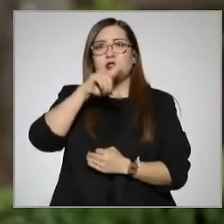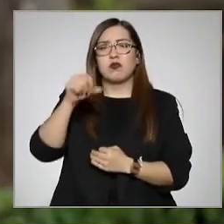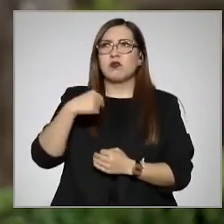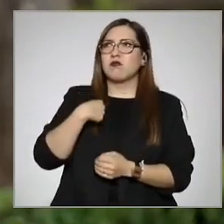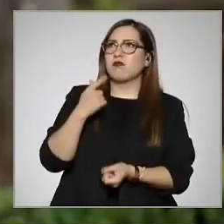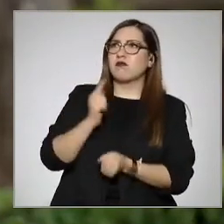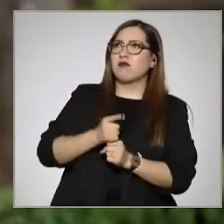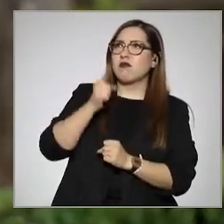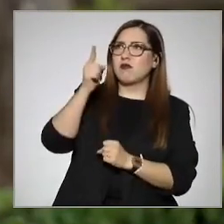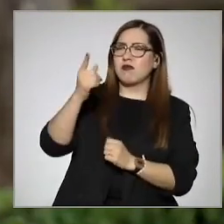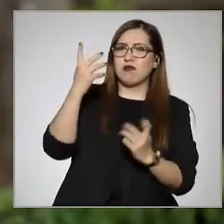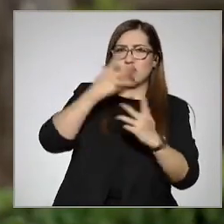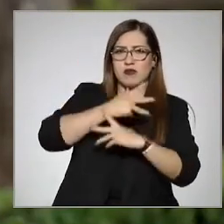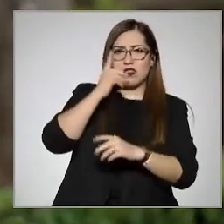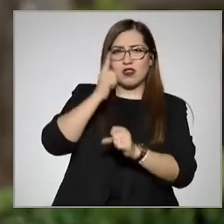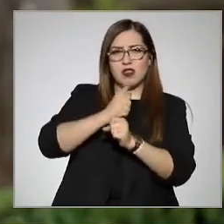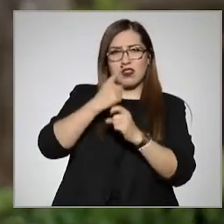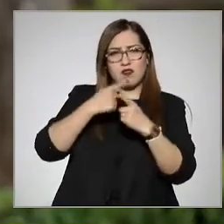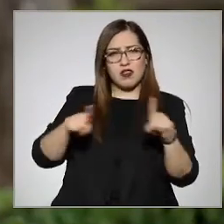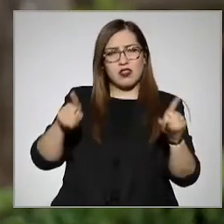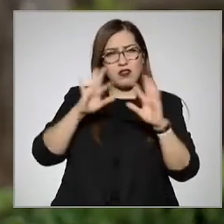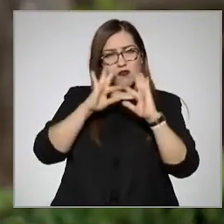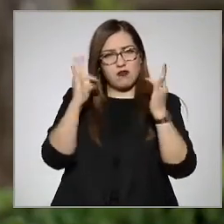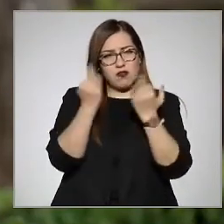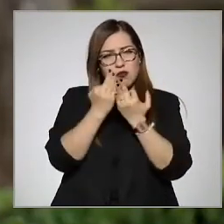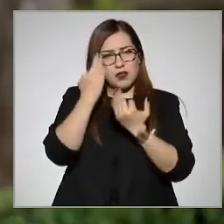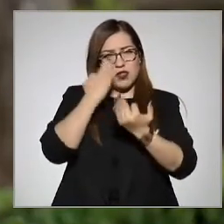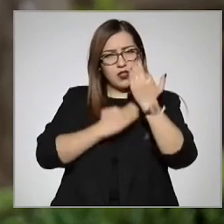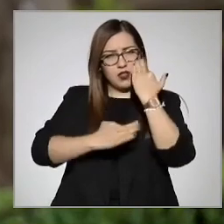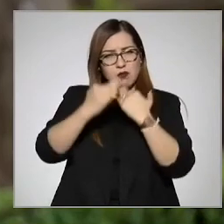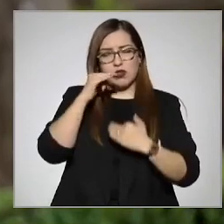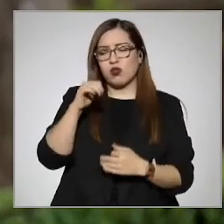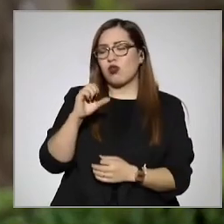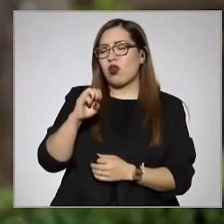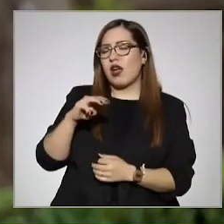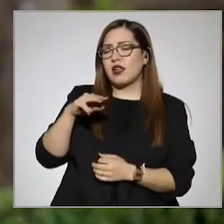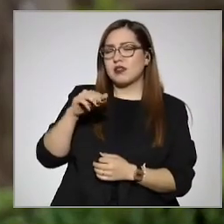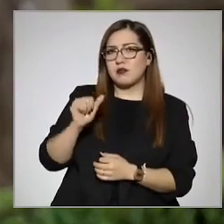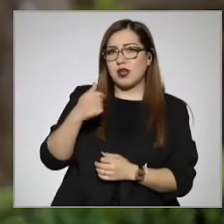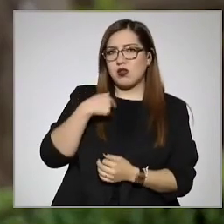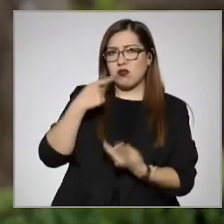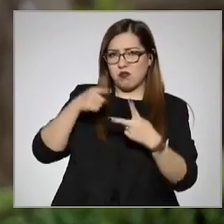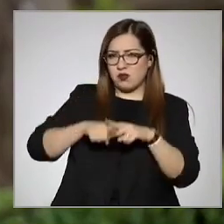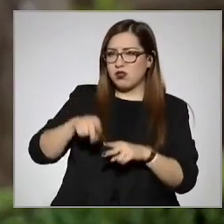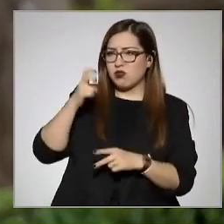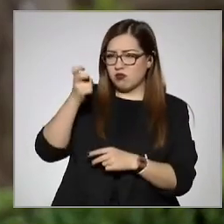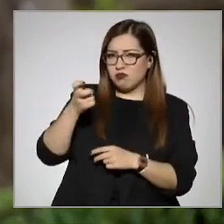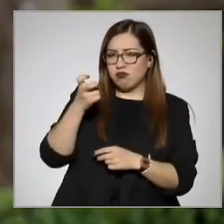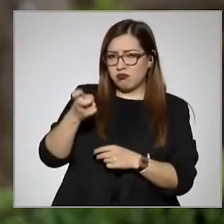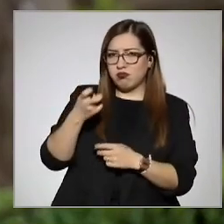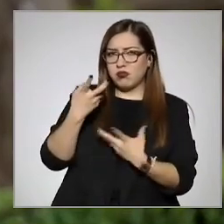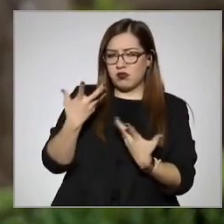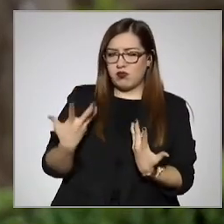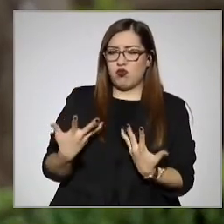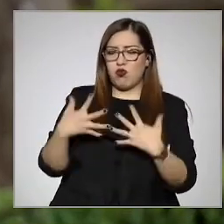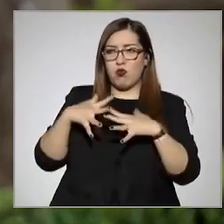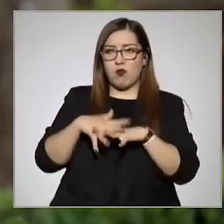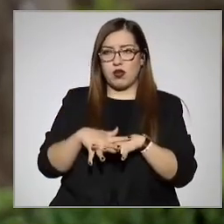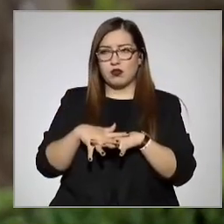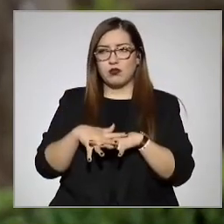un protocolo de asma. Lo comienzo a tomar, sí, en combinación